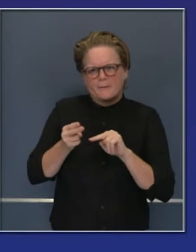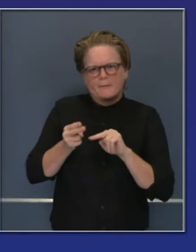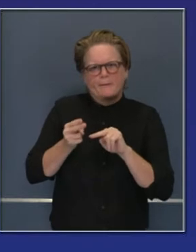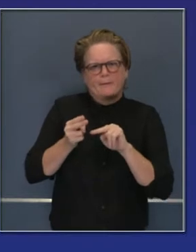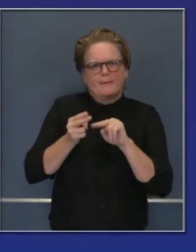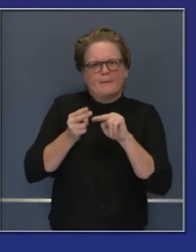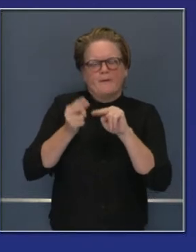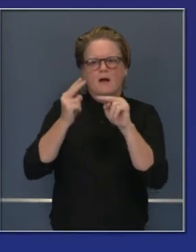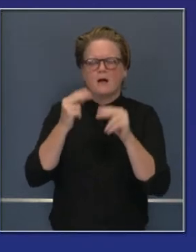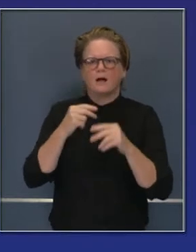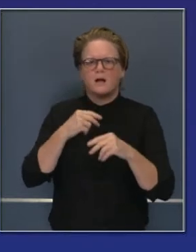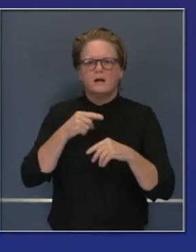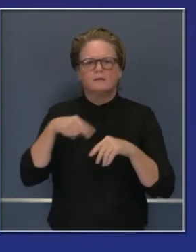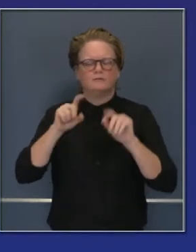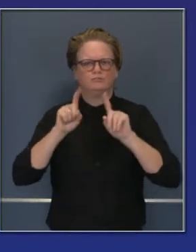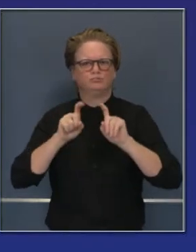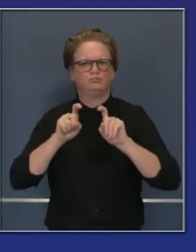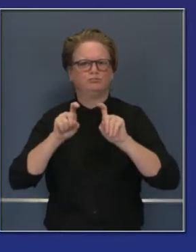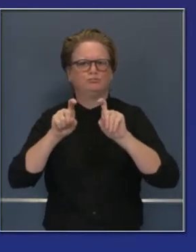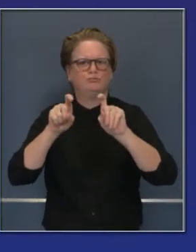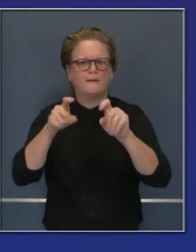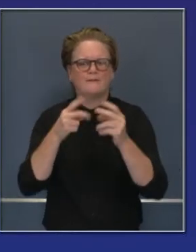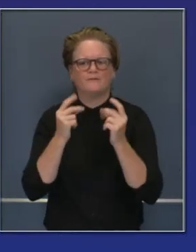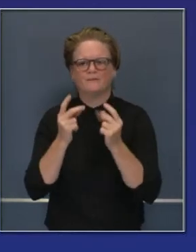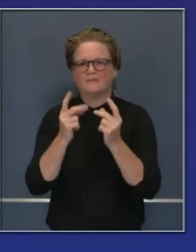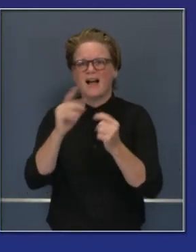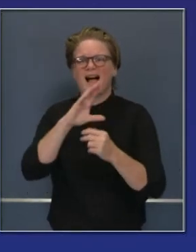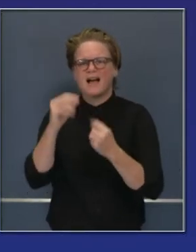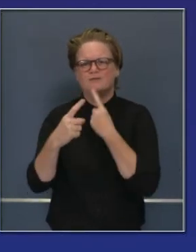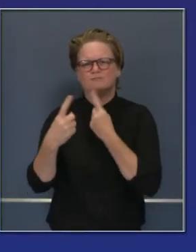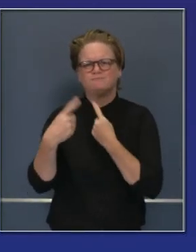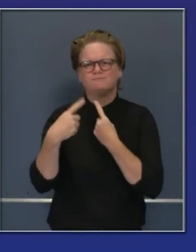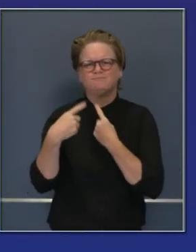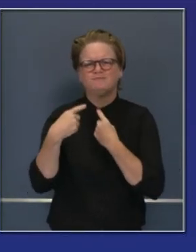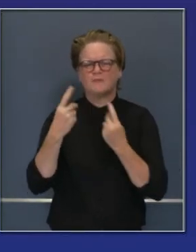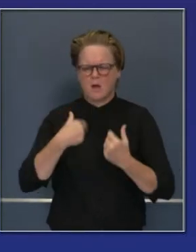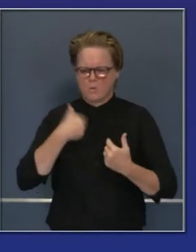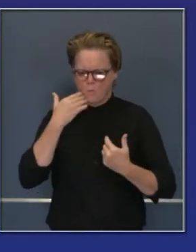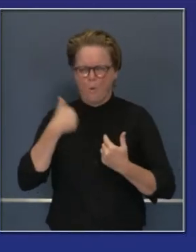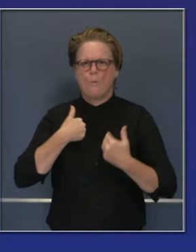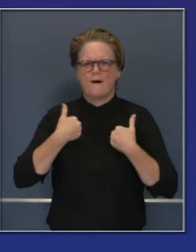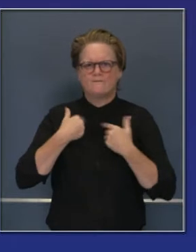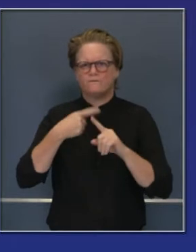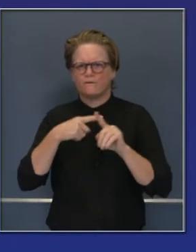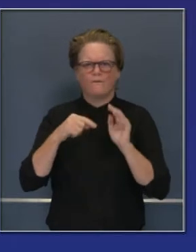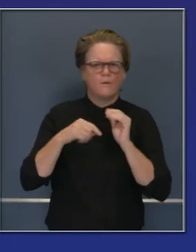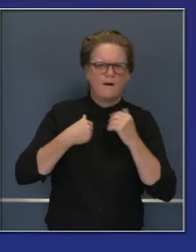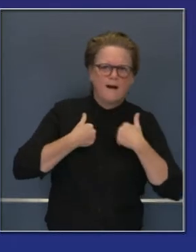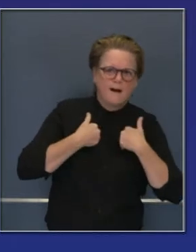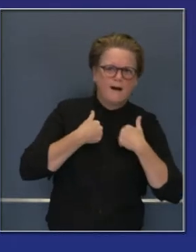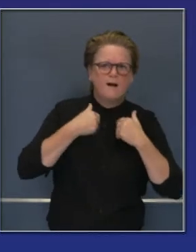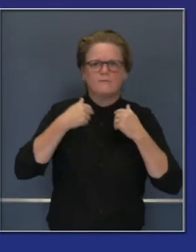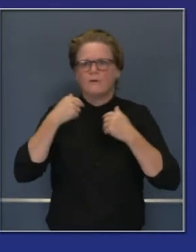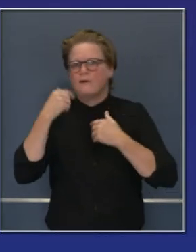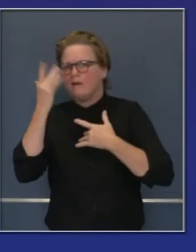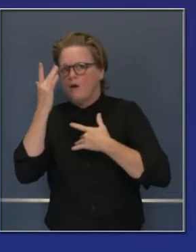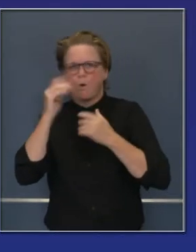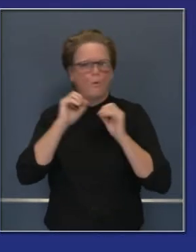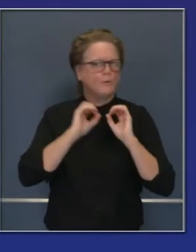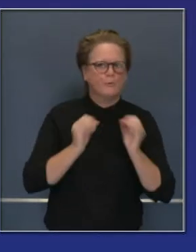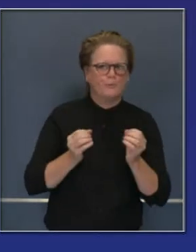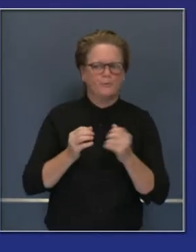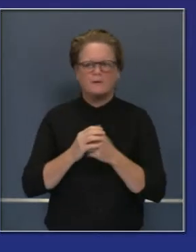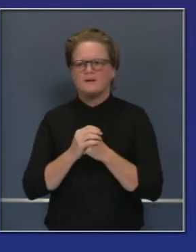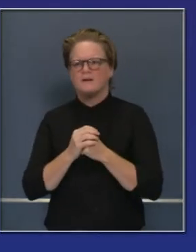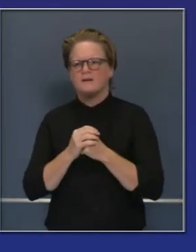más pruebas cada día. Y en los próximos meses esperamos tener decenas de miles y eventualmente 150 mil pruebas al día.